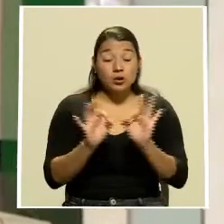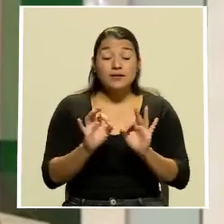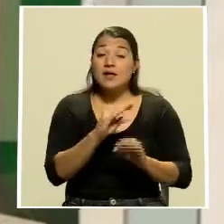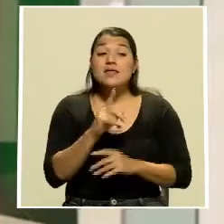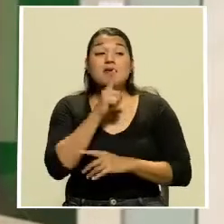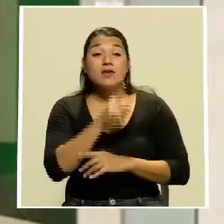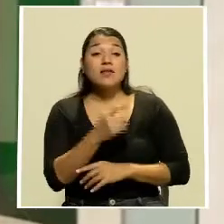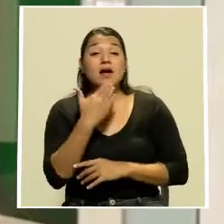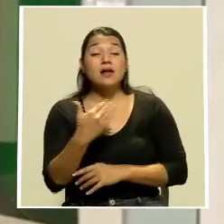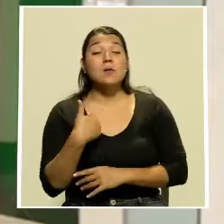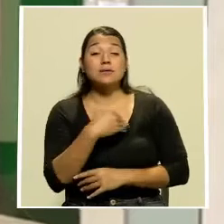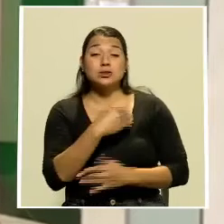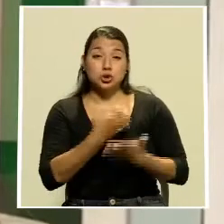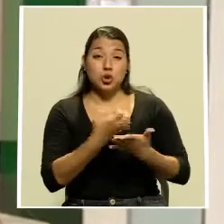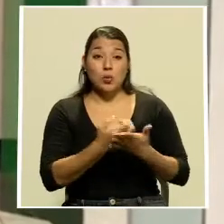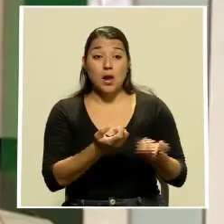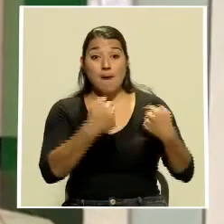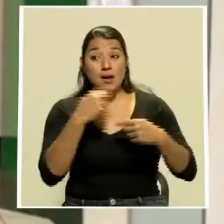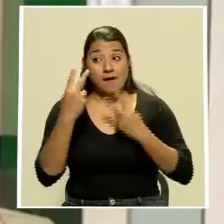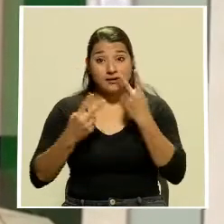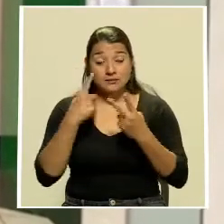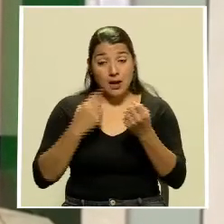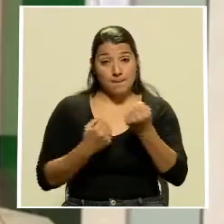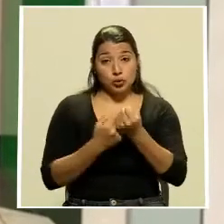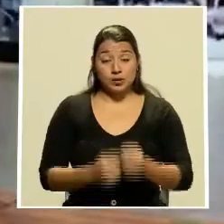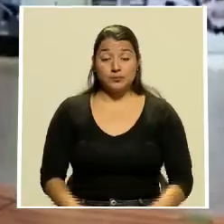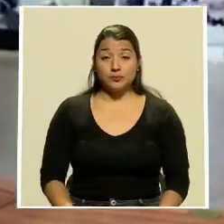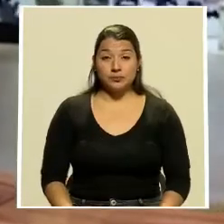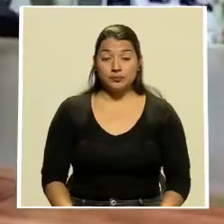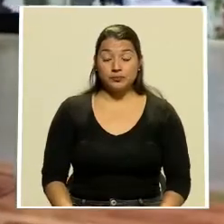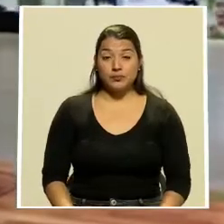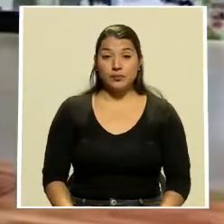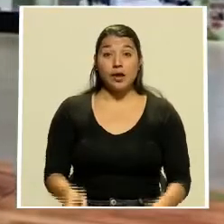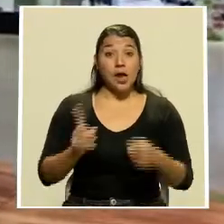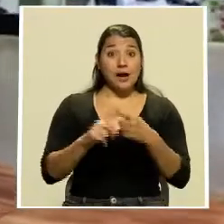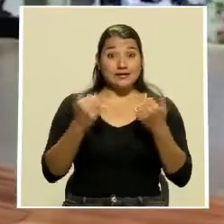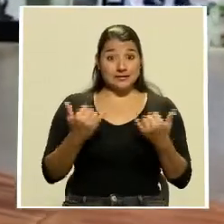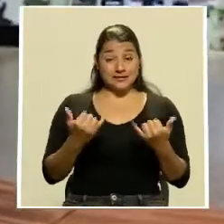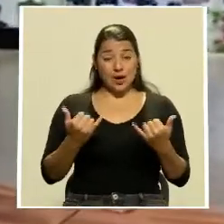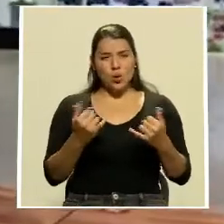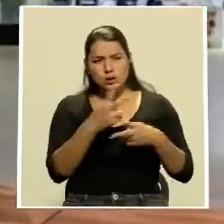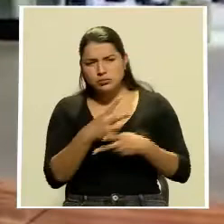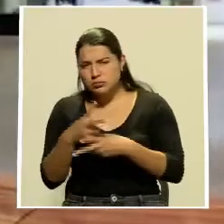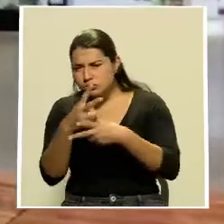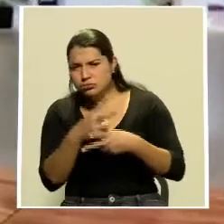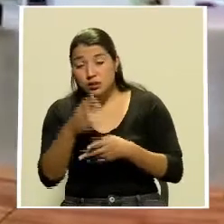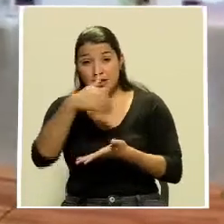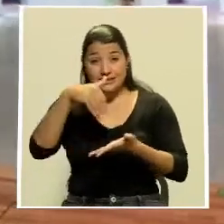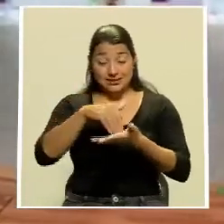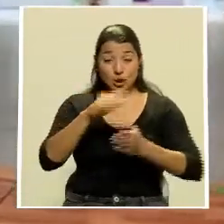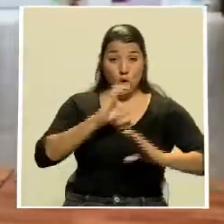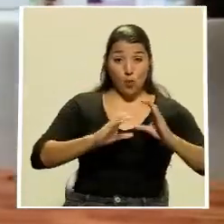agradezco al Ministerio de Economía esta visita para apoyarnos. Hasta el momento han inspeccionado el Centro